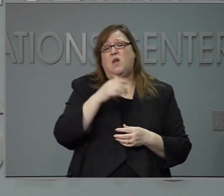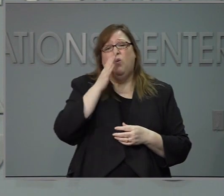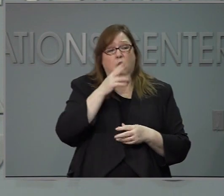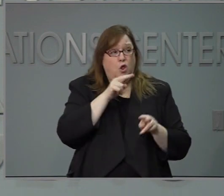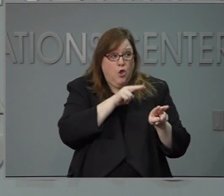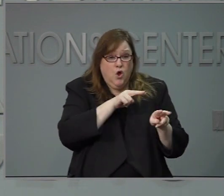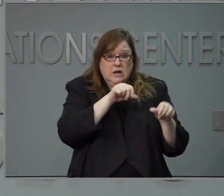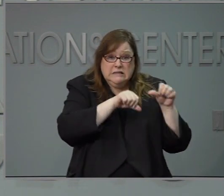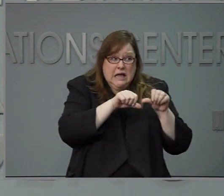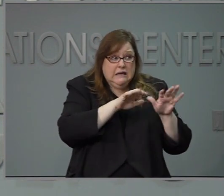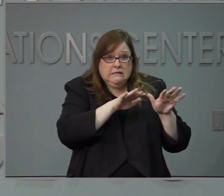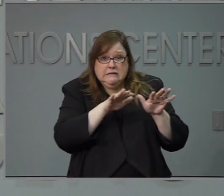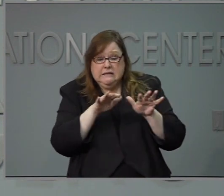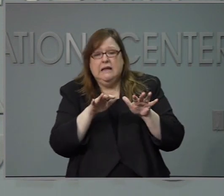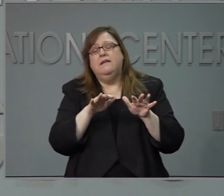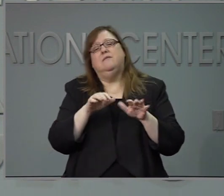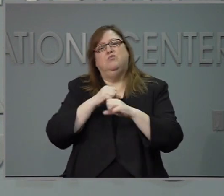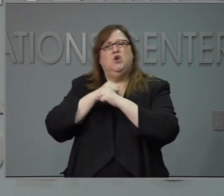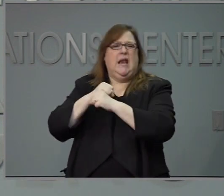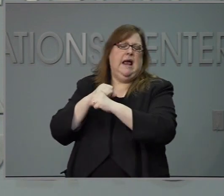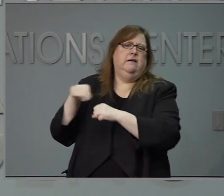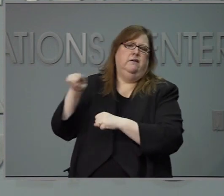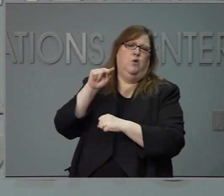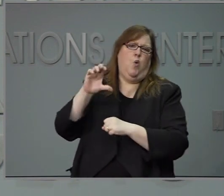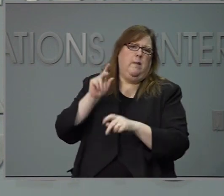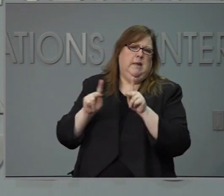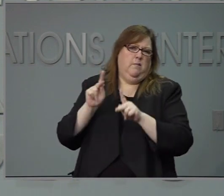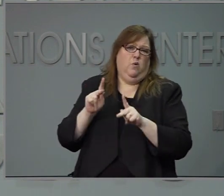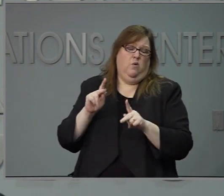norcarolinenses doctora Cohen quiere agregar algo.